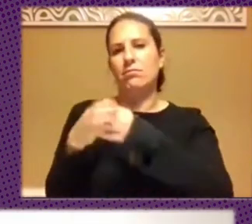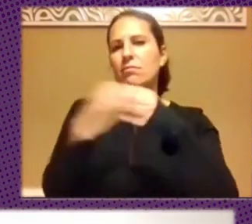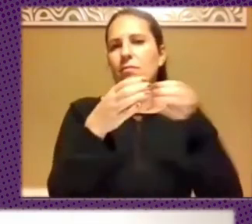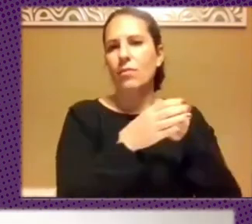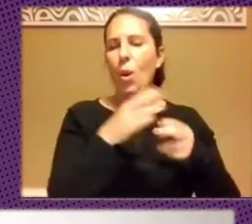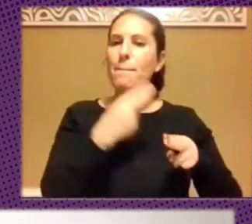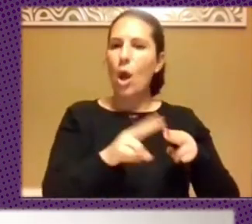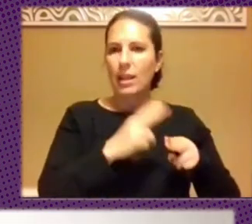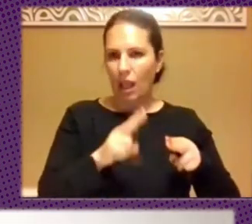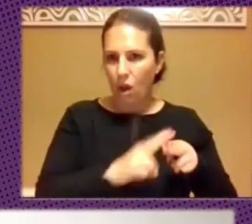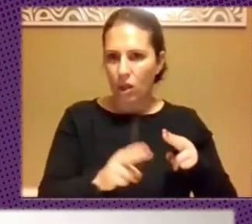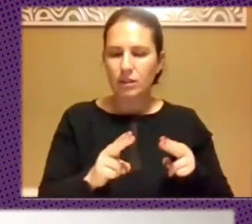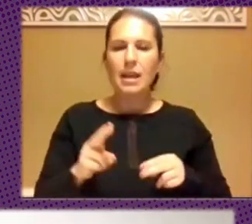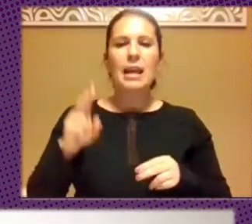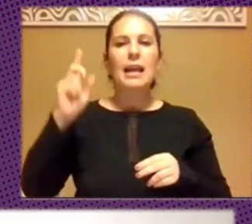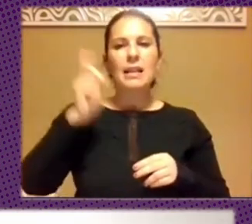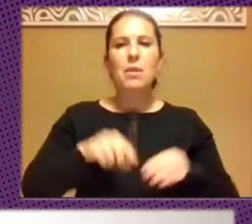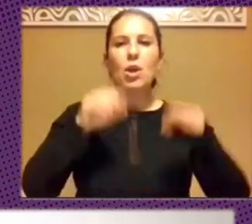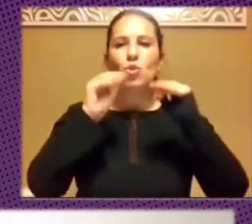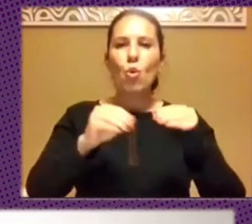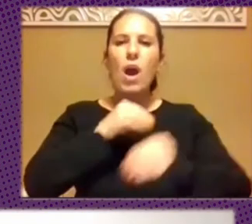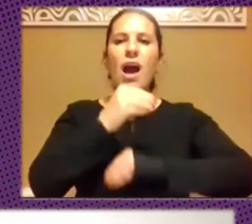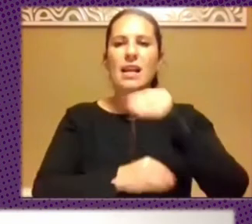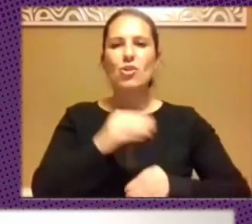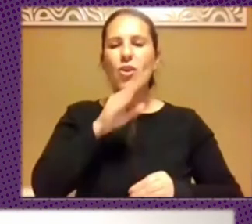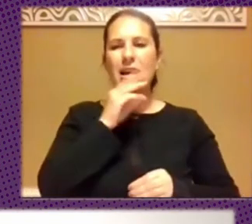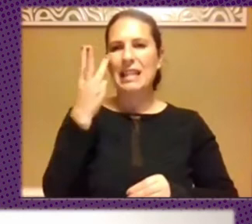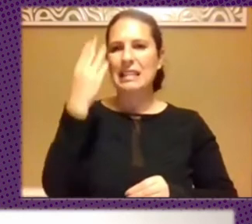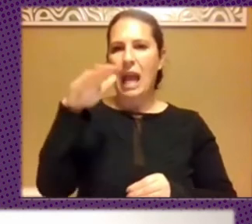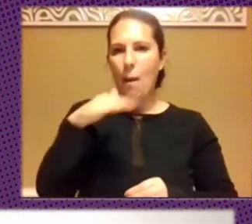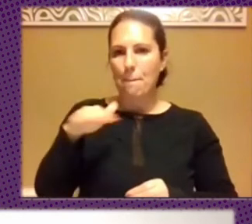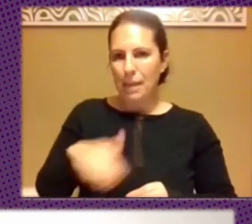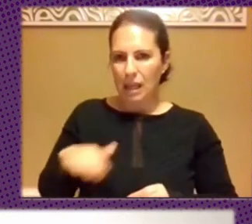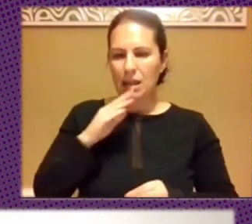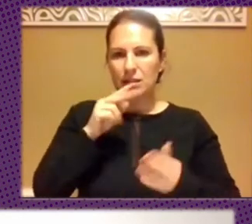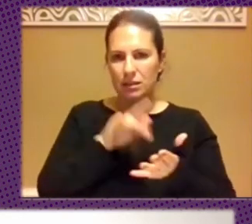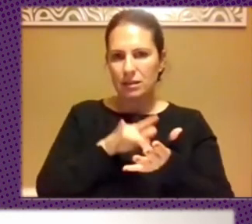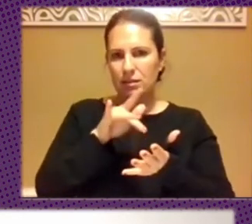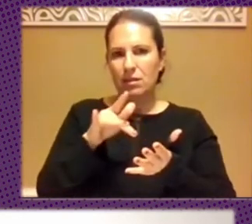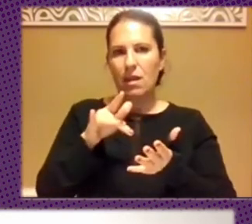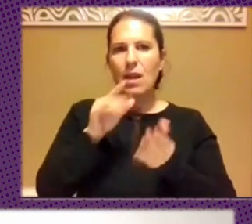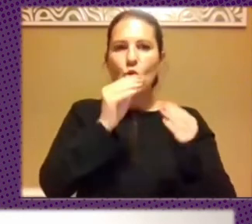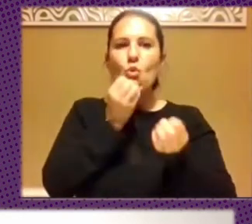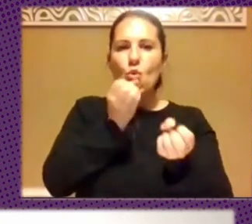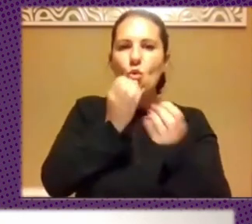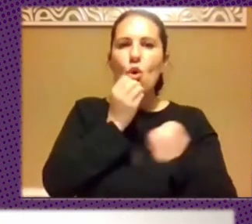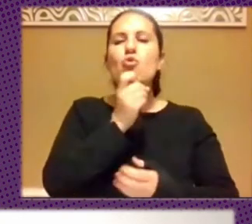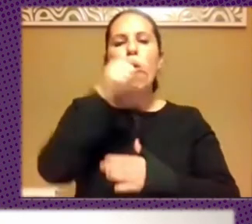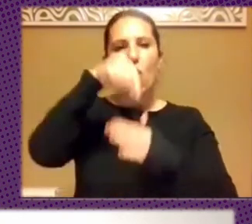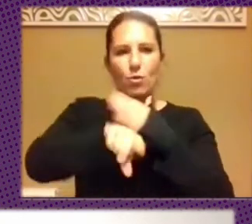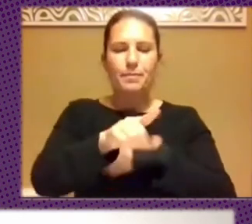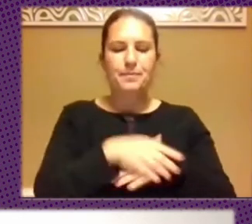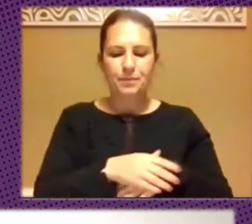acciones que han hecho en las tres capas que ya mencioné detrás de cada narrativa. las